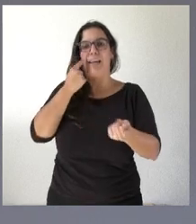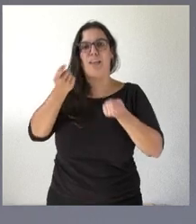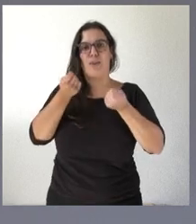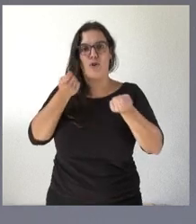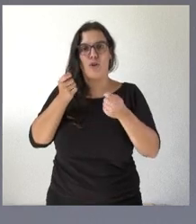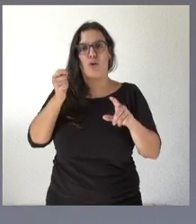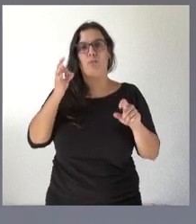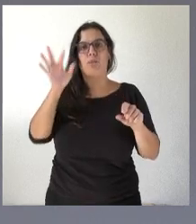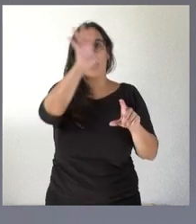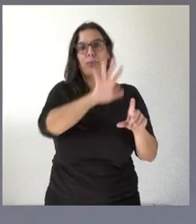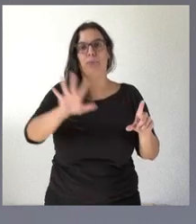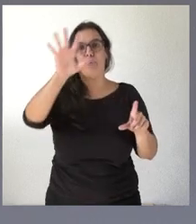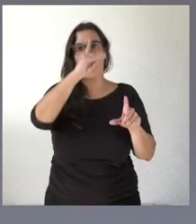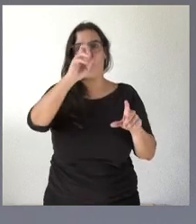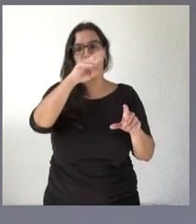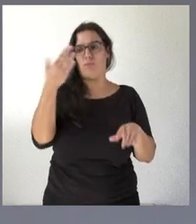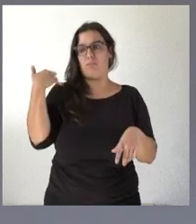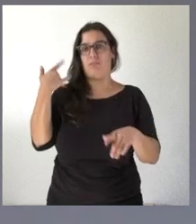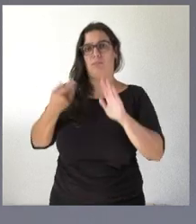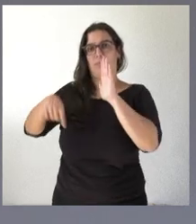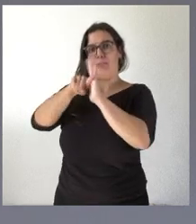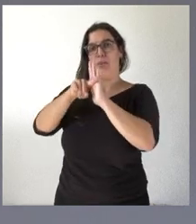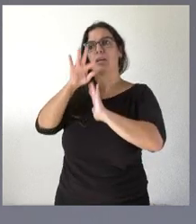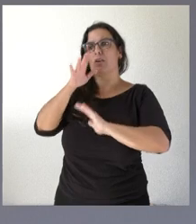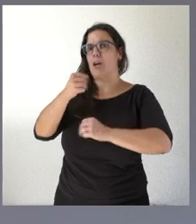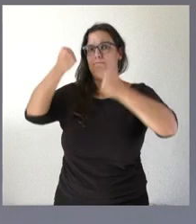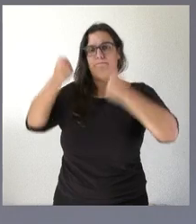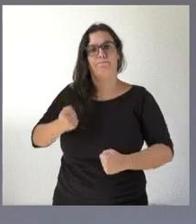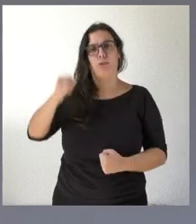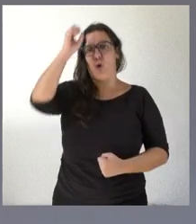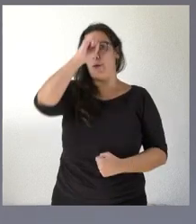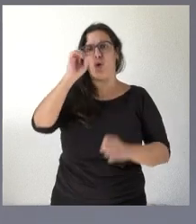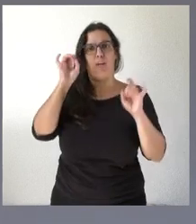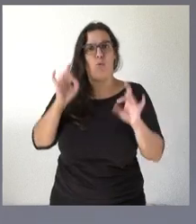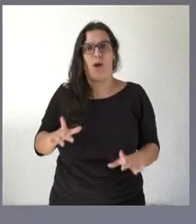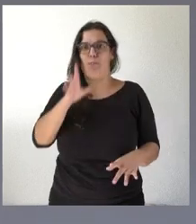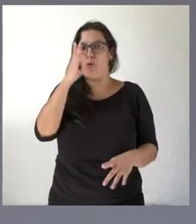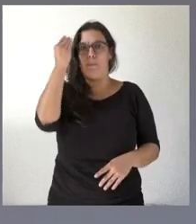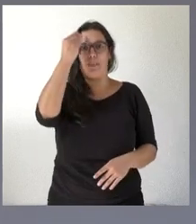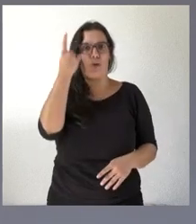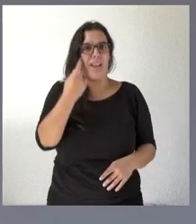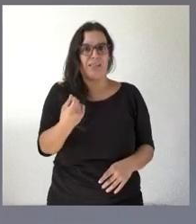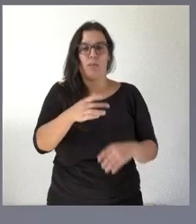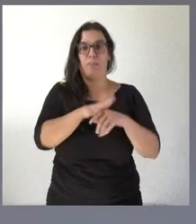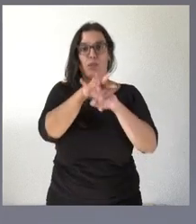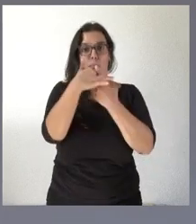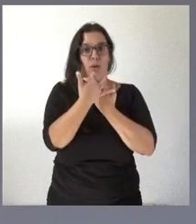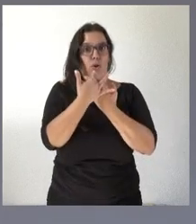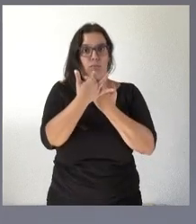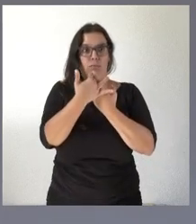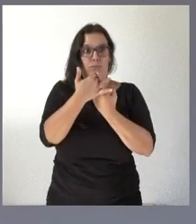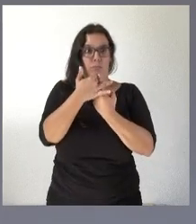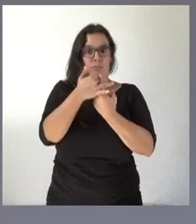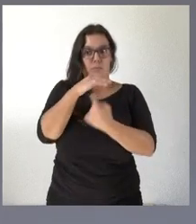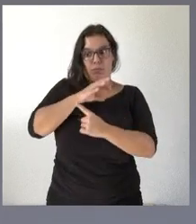hidrográfica del Duero en su momento y que seguimos manteniendo como necesario la situación la circunstancia concreta en